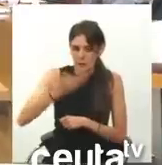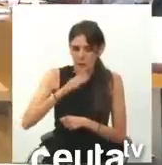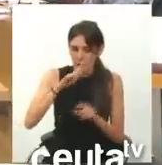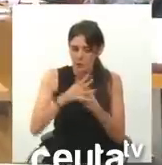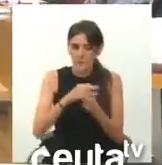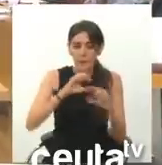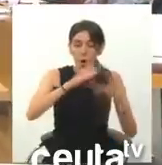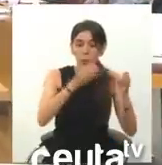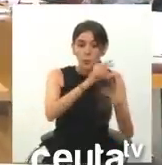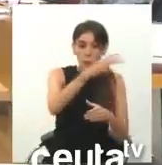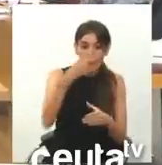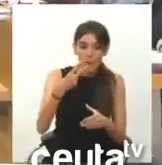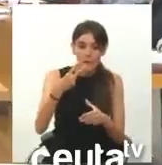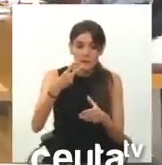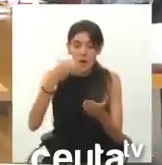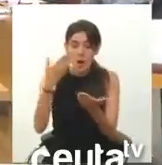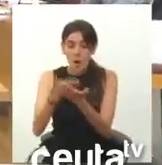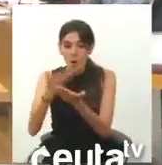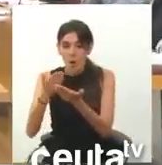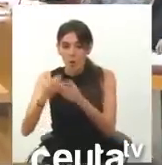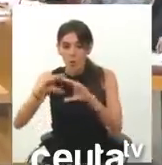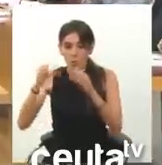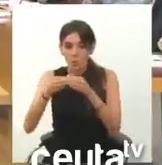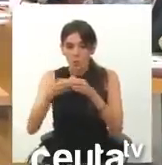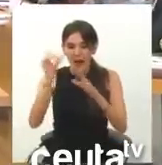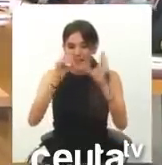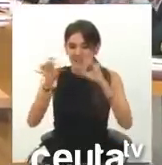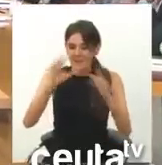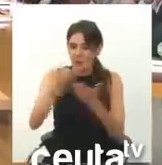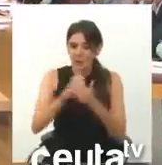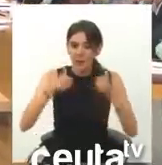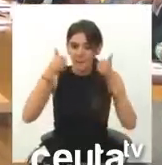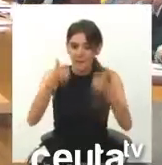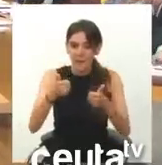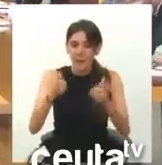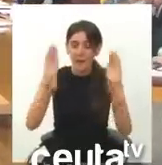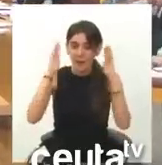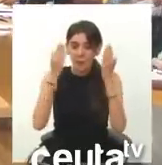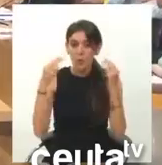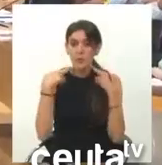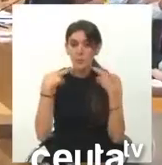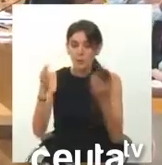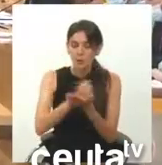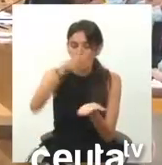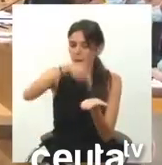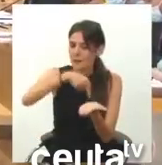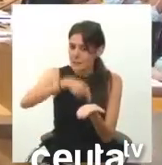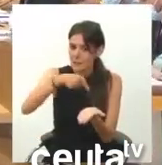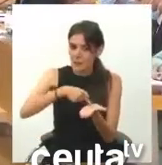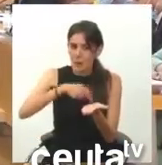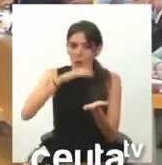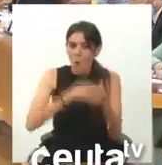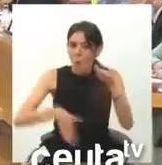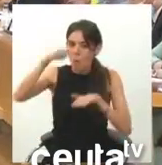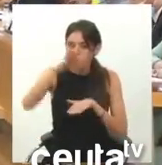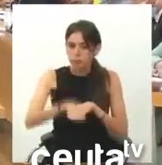Vox, con esta PNL y con toda su actividad desde que entramos en el Congreso de los Diputados, ha dado un paso